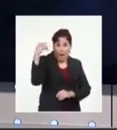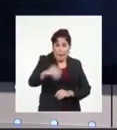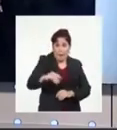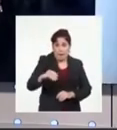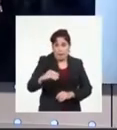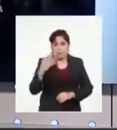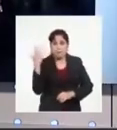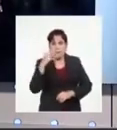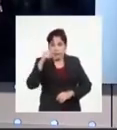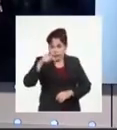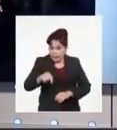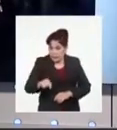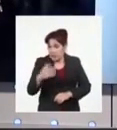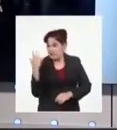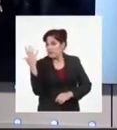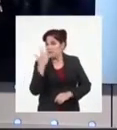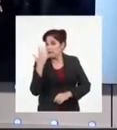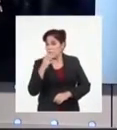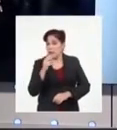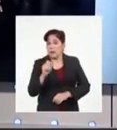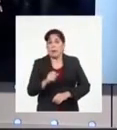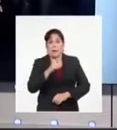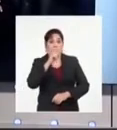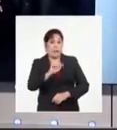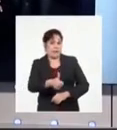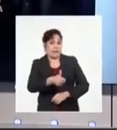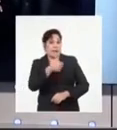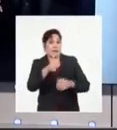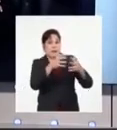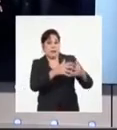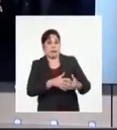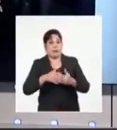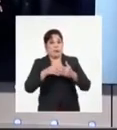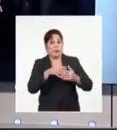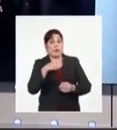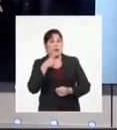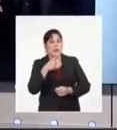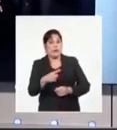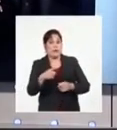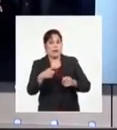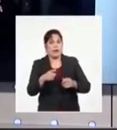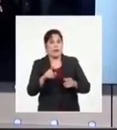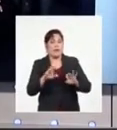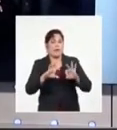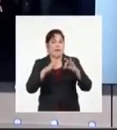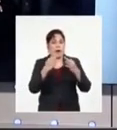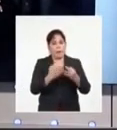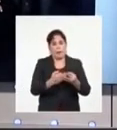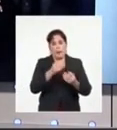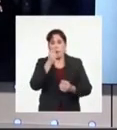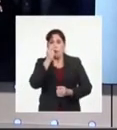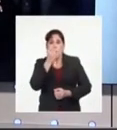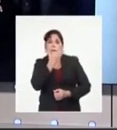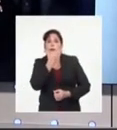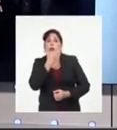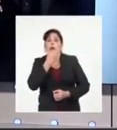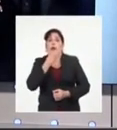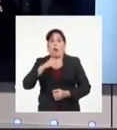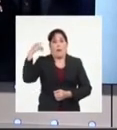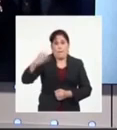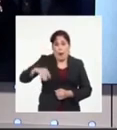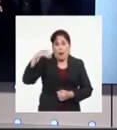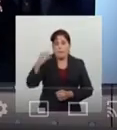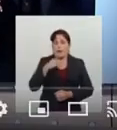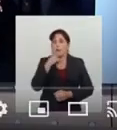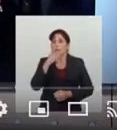Esta vez Biden, el equipo, sumó a la audiencia del Capitolio a la familia de Tyree Nichols, un joven que fue brutalmente golpeado